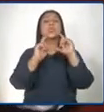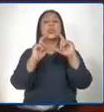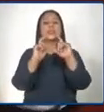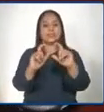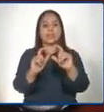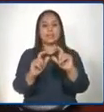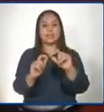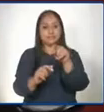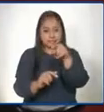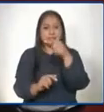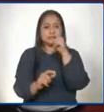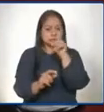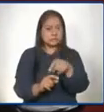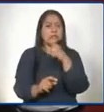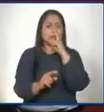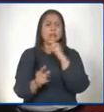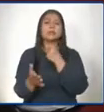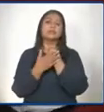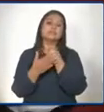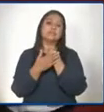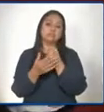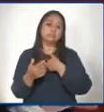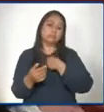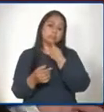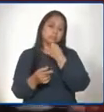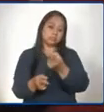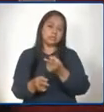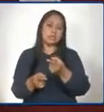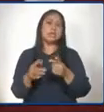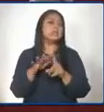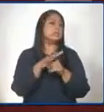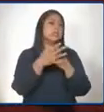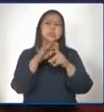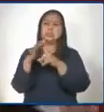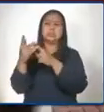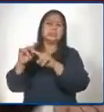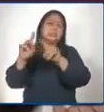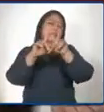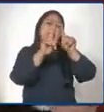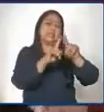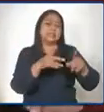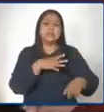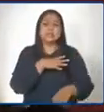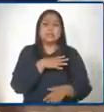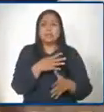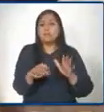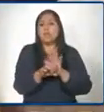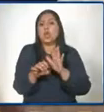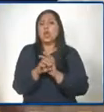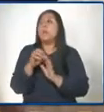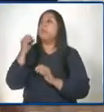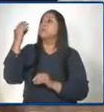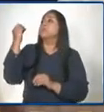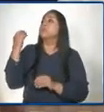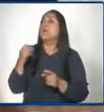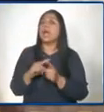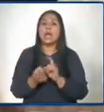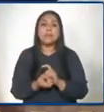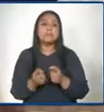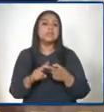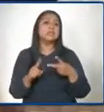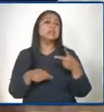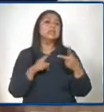Eso sería el llamado que yo les haría. Escenarios tenemos. Tenemos, por si el semáforo cambia, tenemos